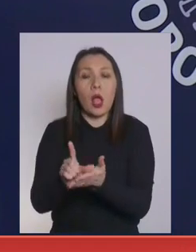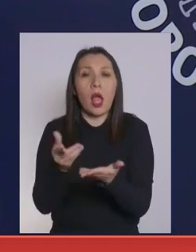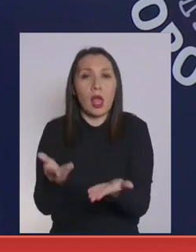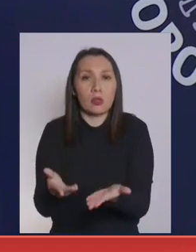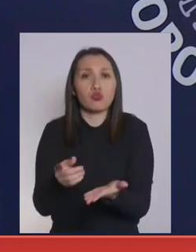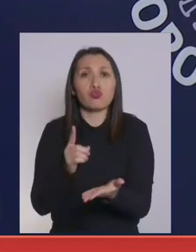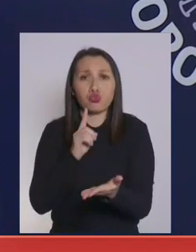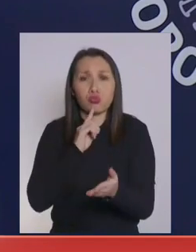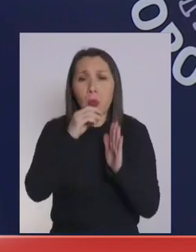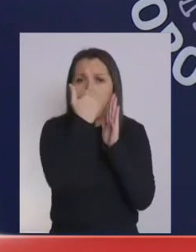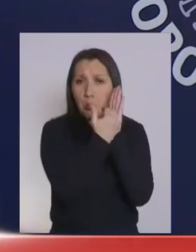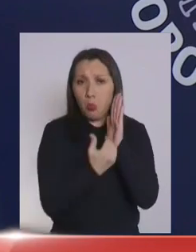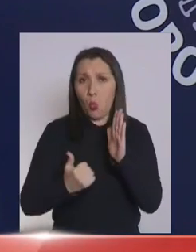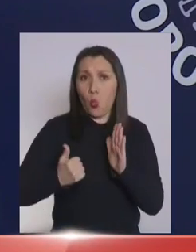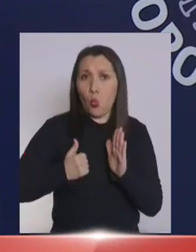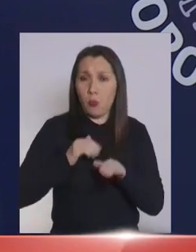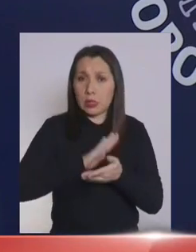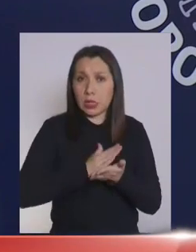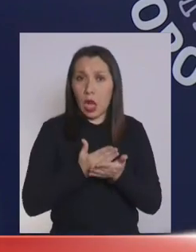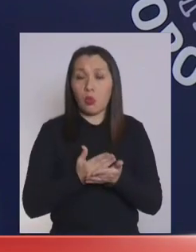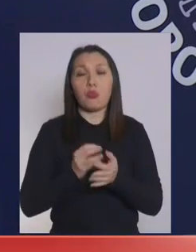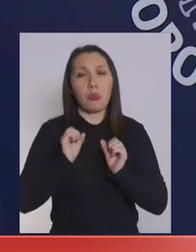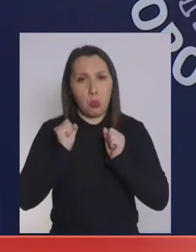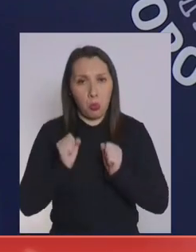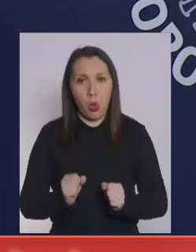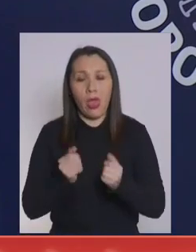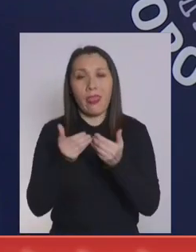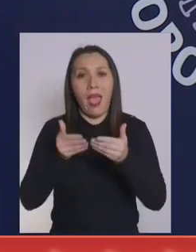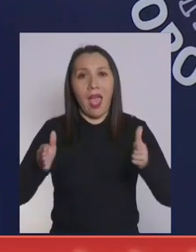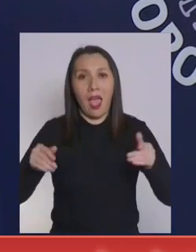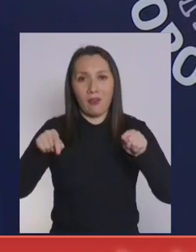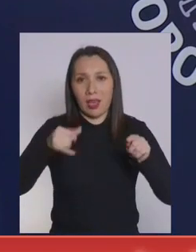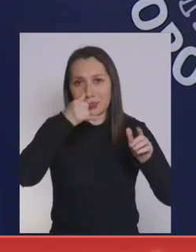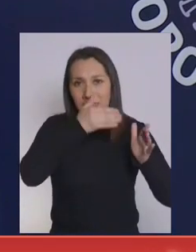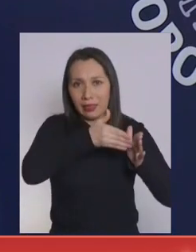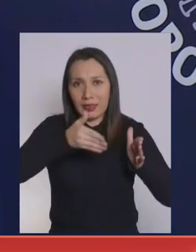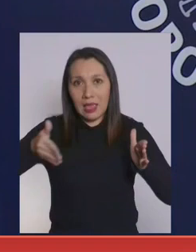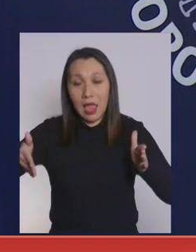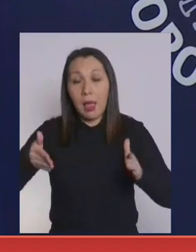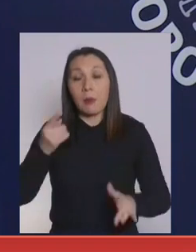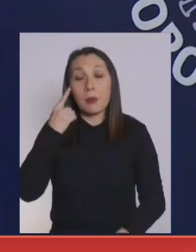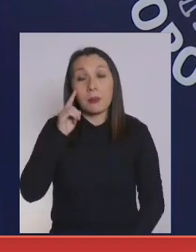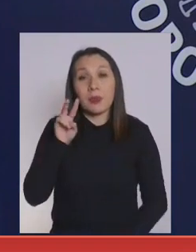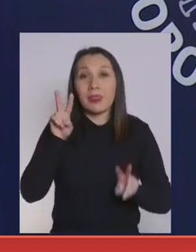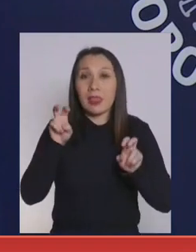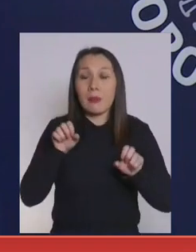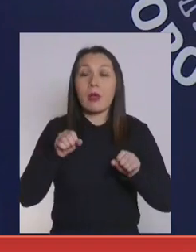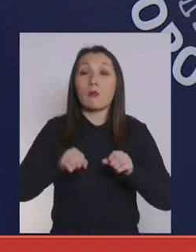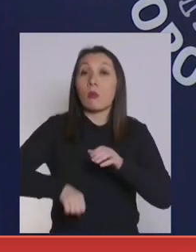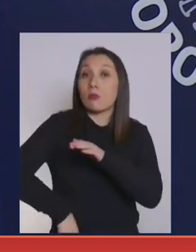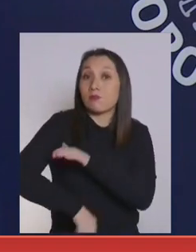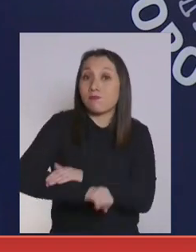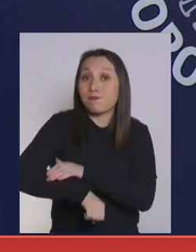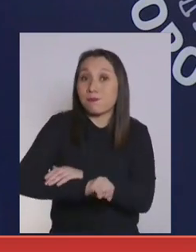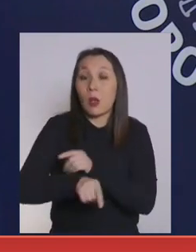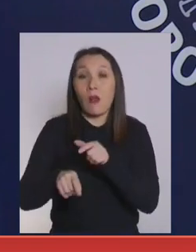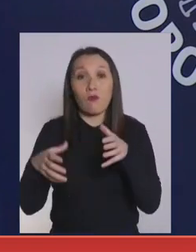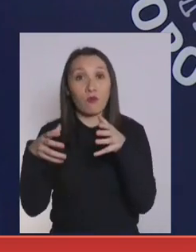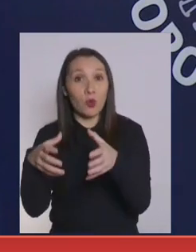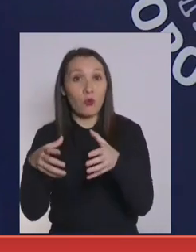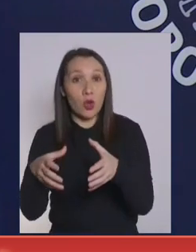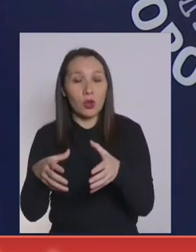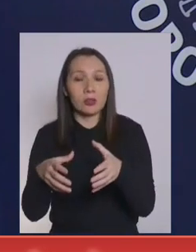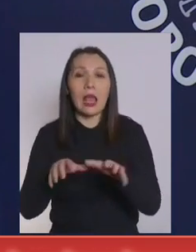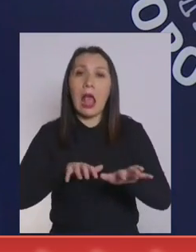estén los protocolos pueden efectivamente estar abiertos durante este periodo. Con respecto a la actividad del fútbol, efectivamente es una